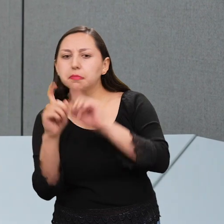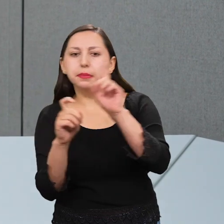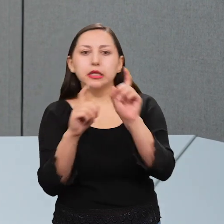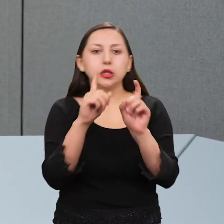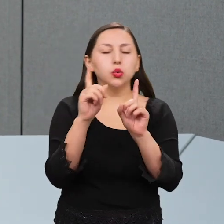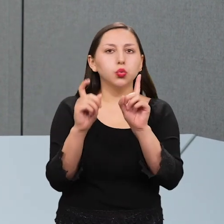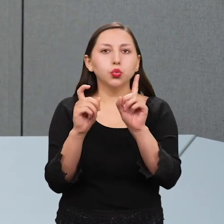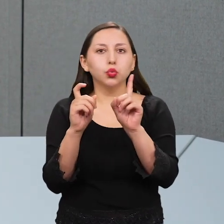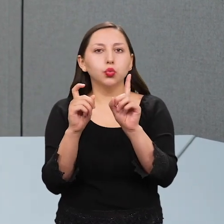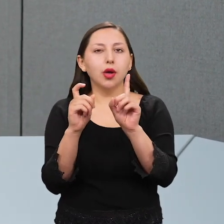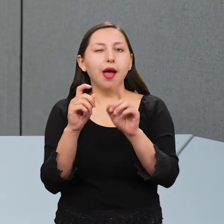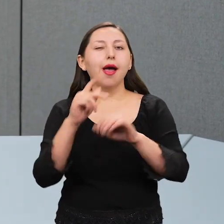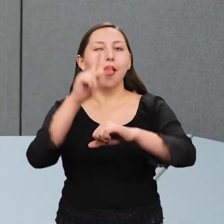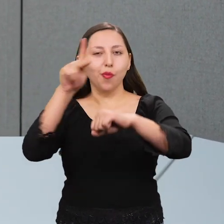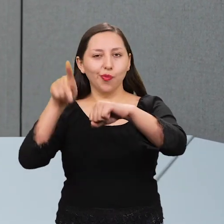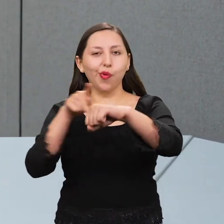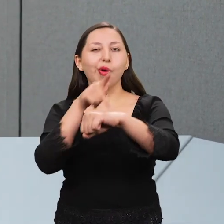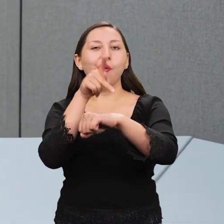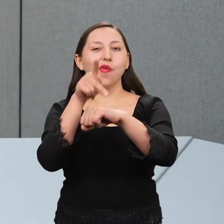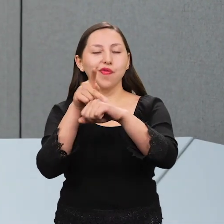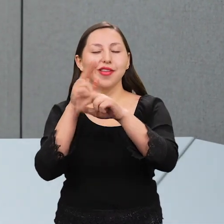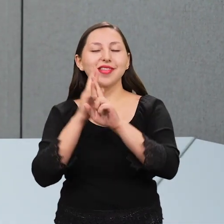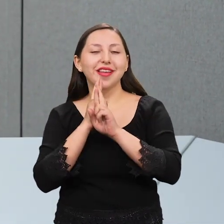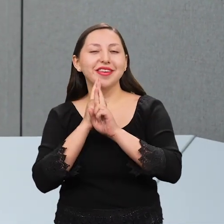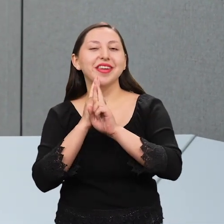Conozco a alguien que sabe la respuesta.